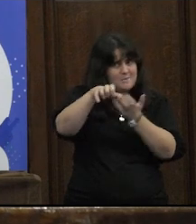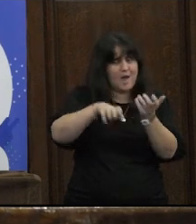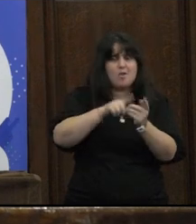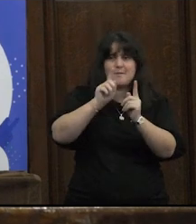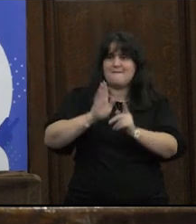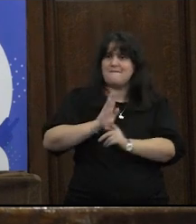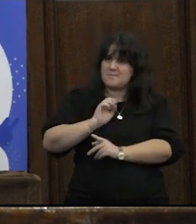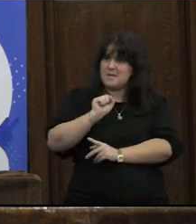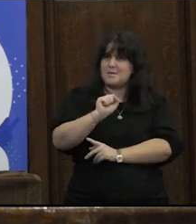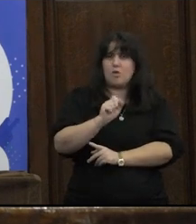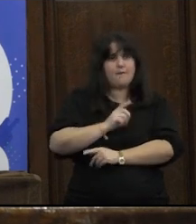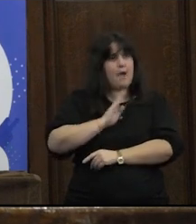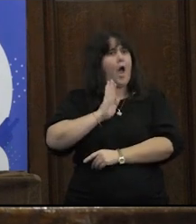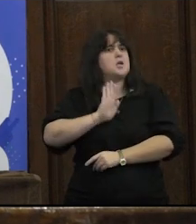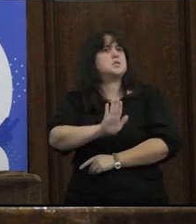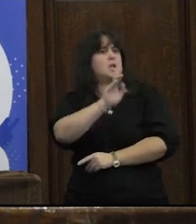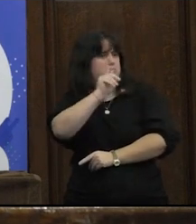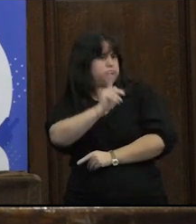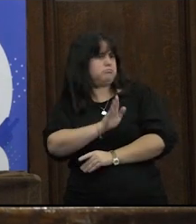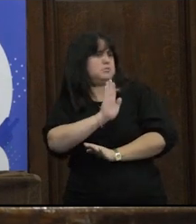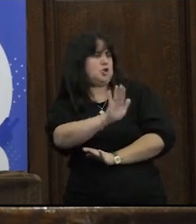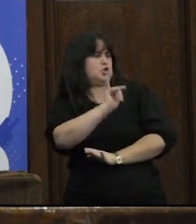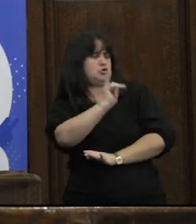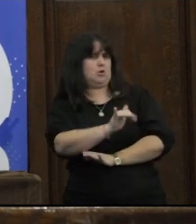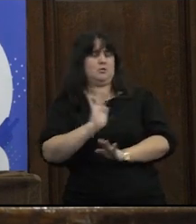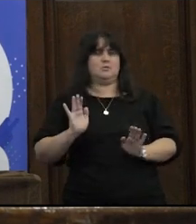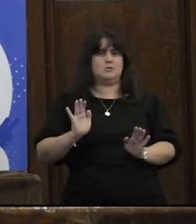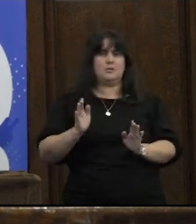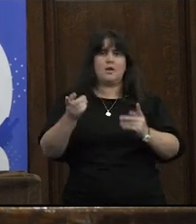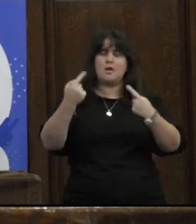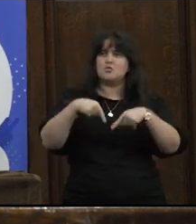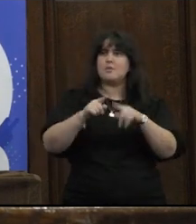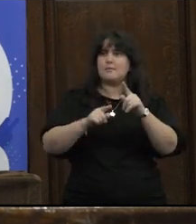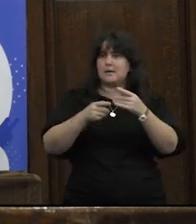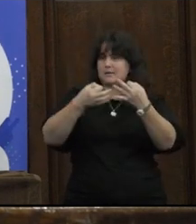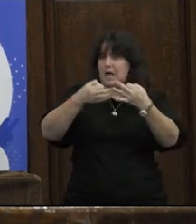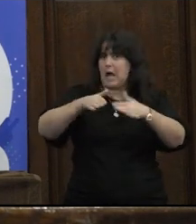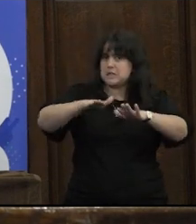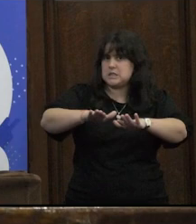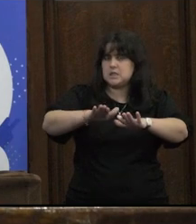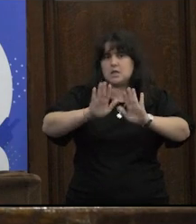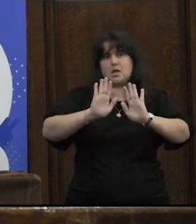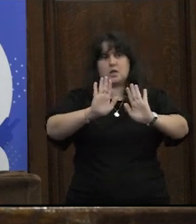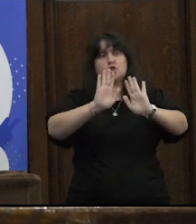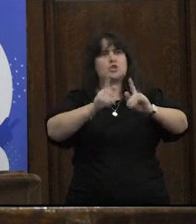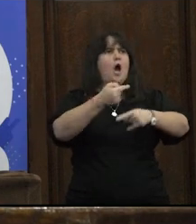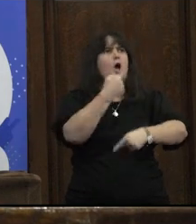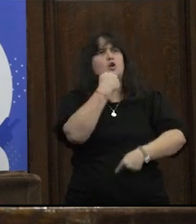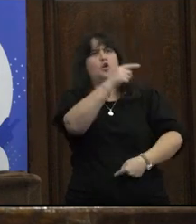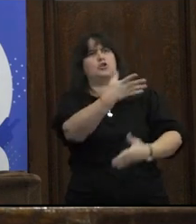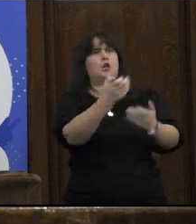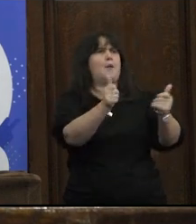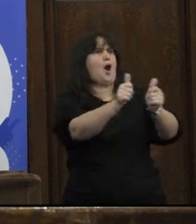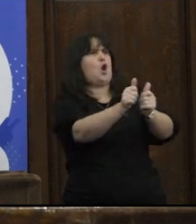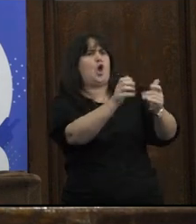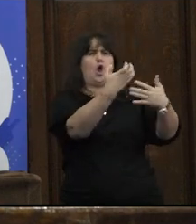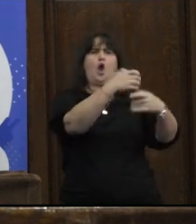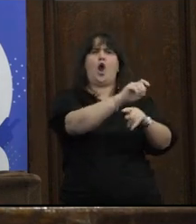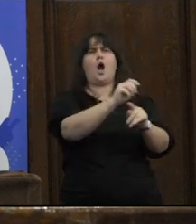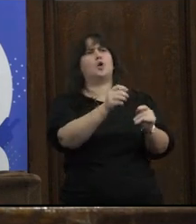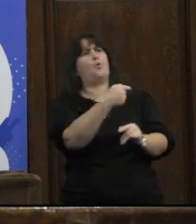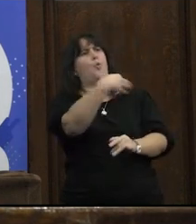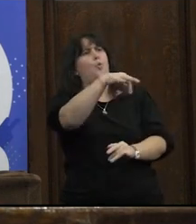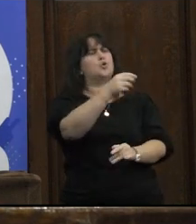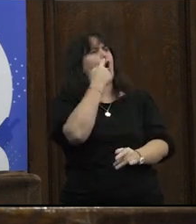genera su propio deber ser feminista entonces si vos y en ciertos espacios si estás acá ¿no? me vengas con que querés estar en una